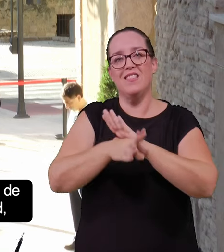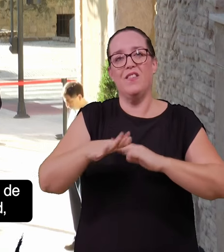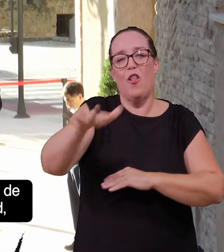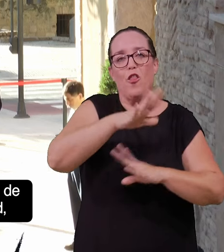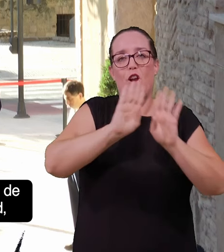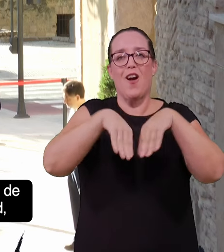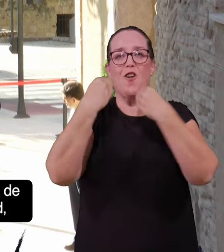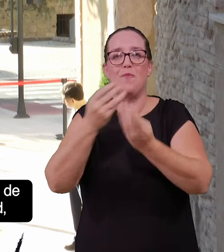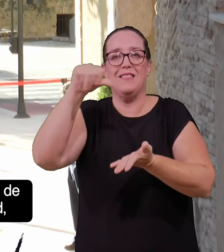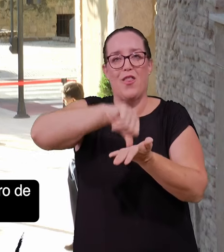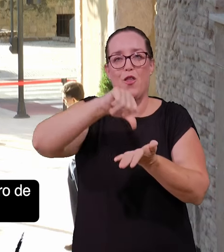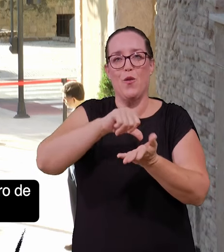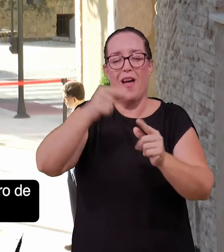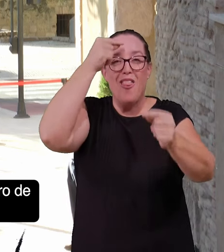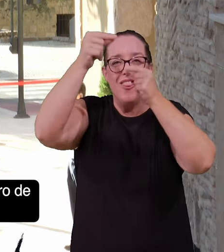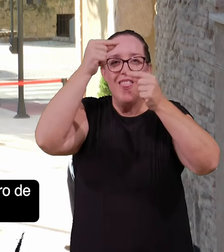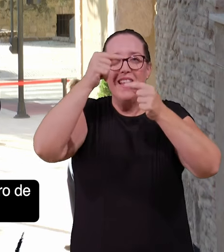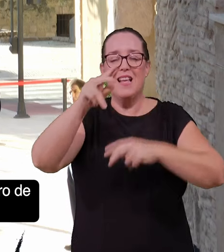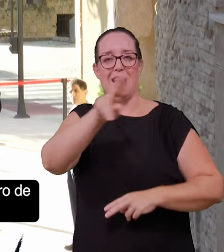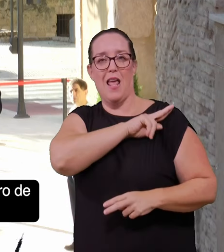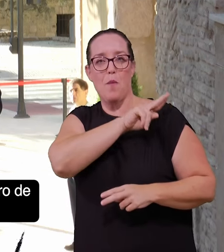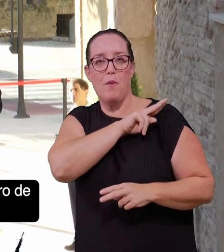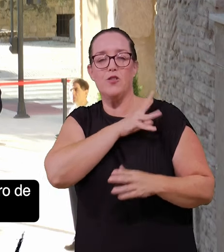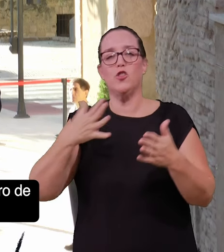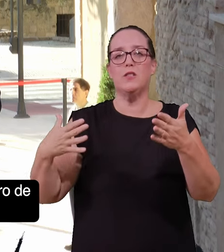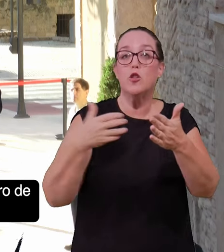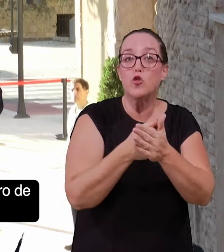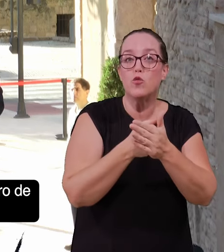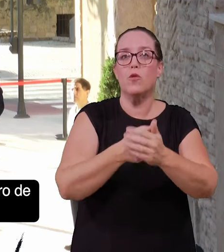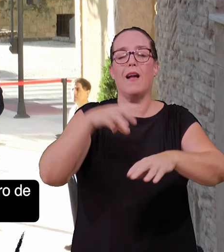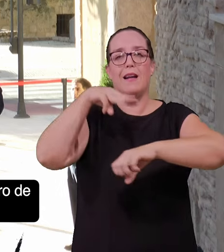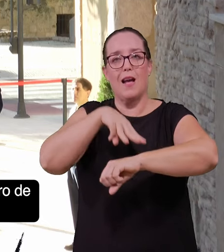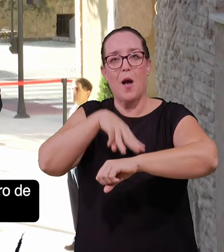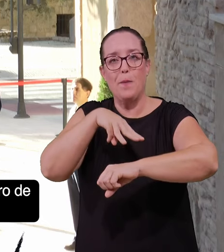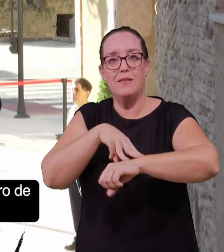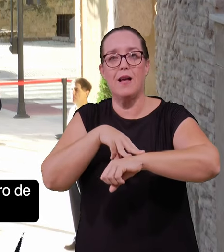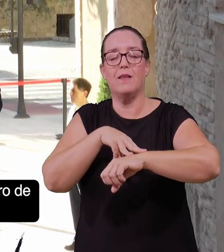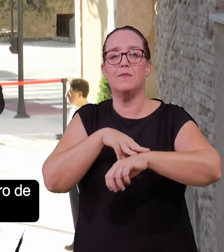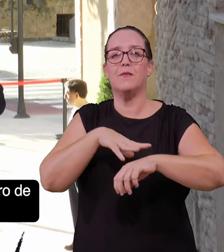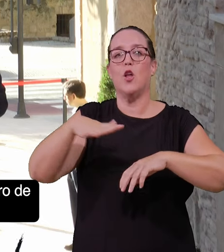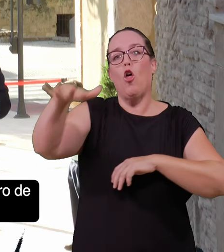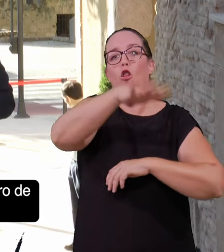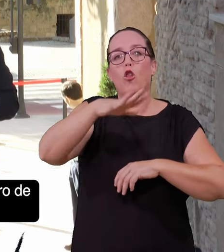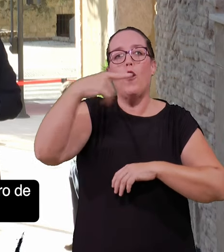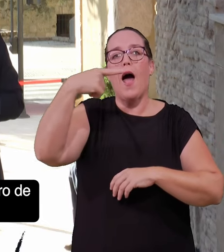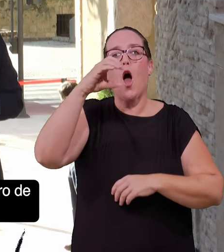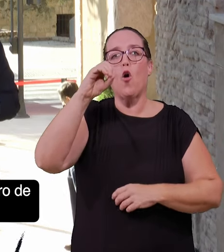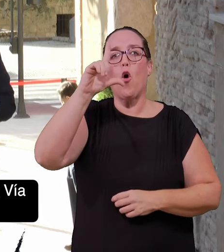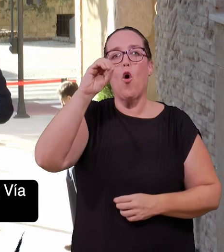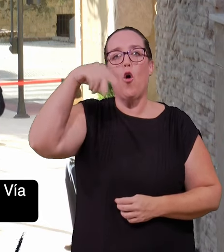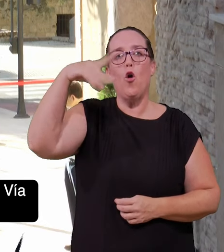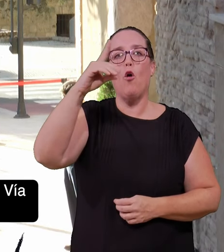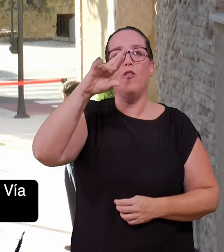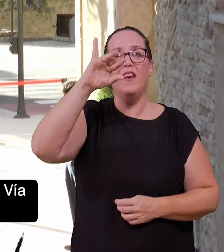en zonas completas de nuestra ciudad, en concreto en Levante, Distrito Sur, Gran Capitán, Cerro de la Golondrina, Huerta Santa